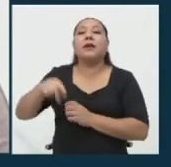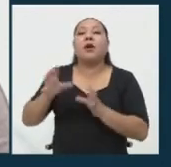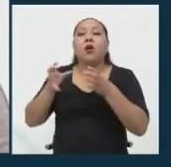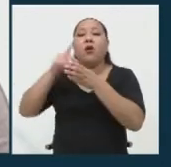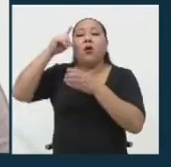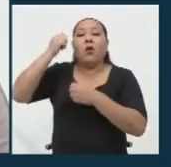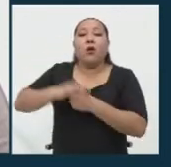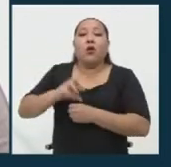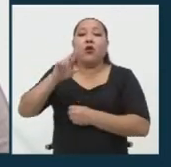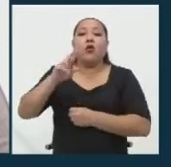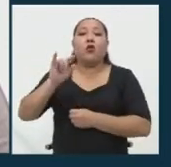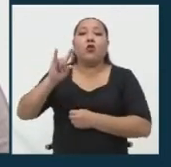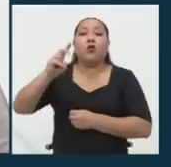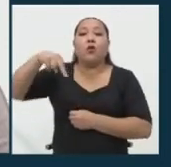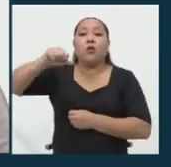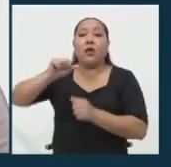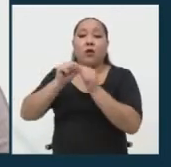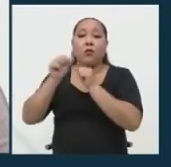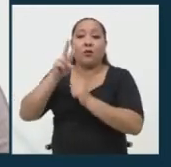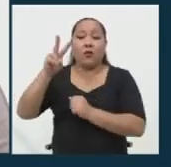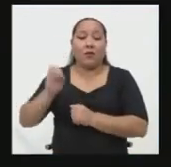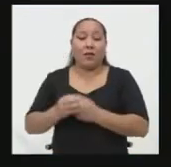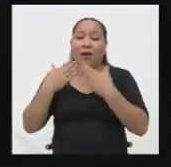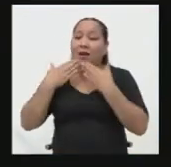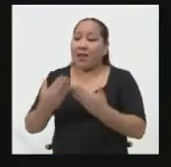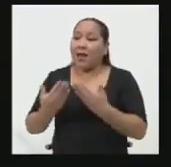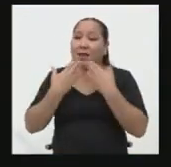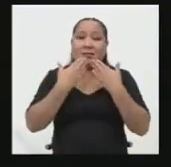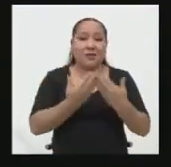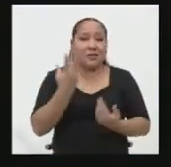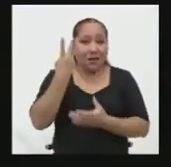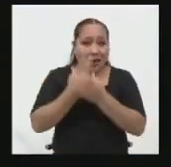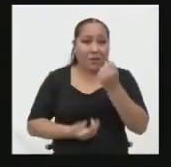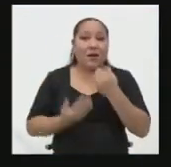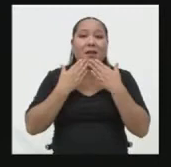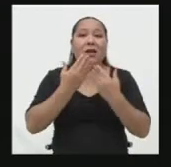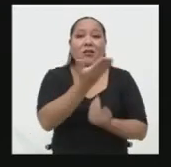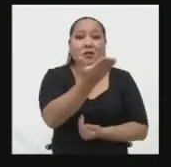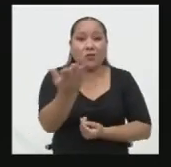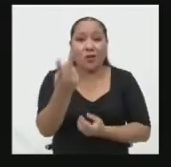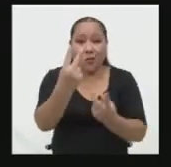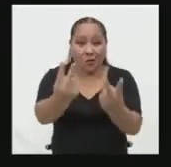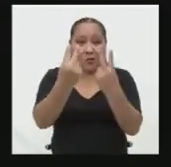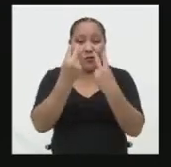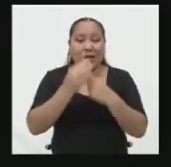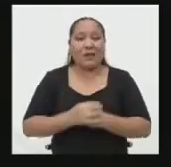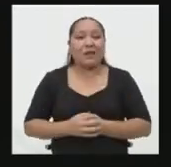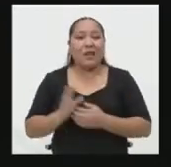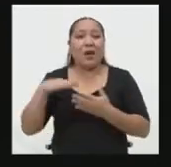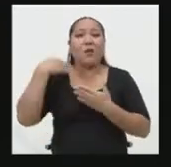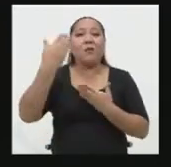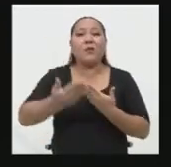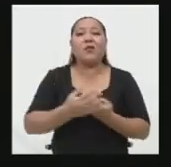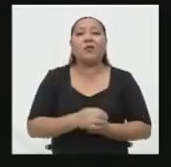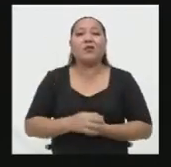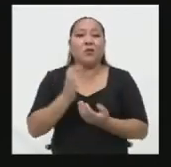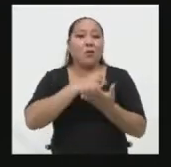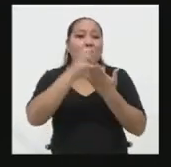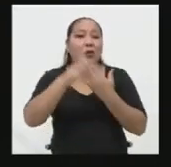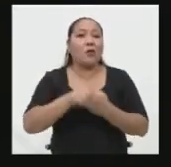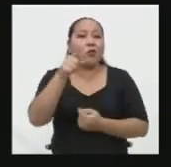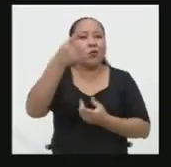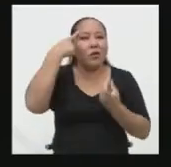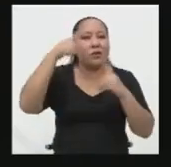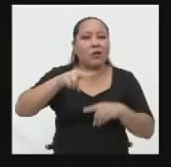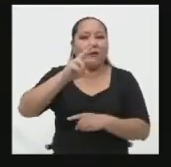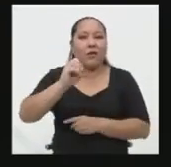postula con el número 20. Muchas gracias a ambas y gracias también a ustedes por su sintonía. Y hasta la próxima edición de Tu